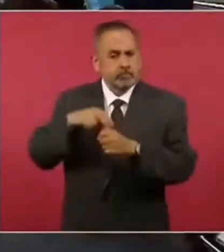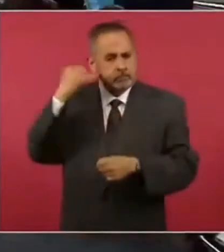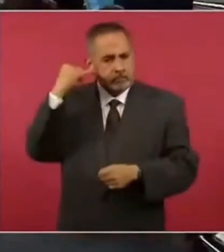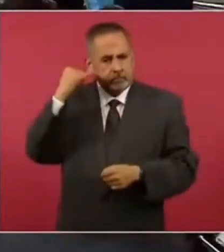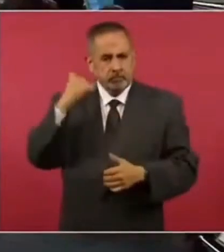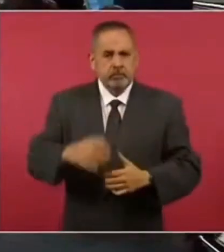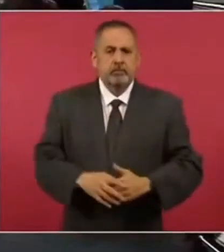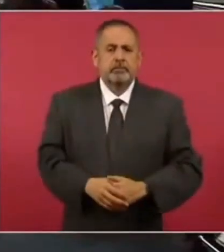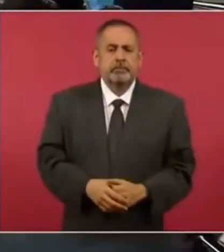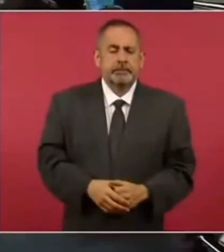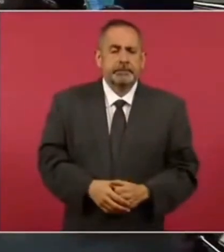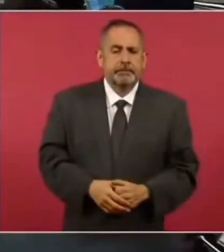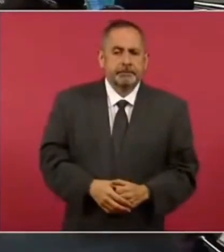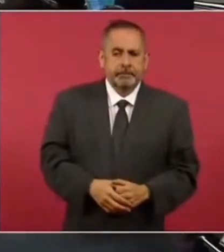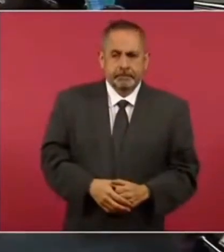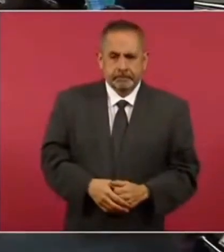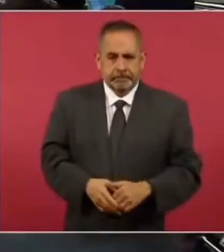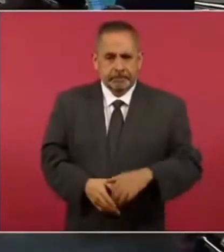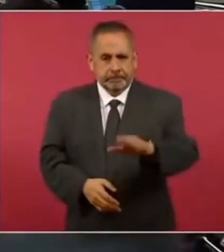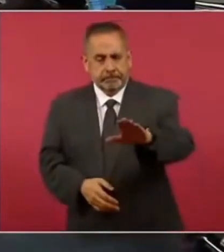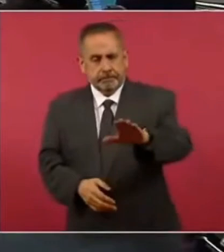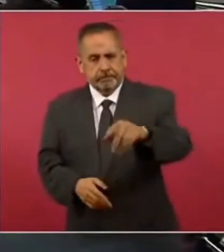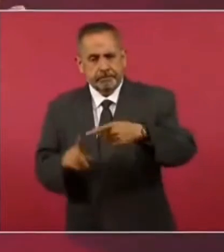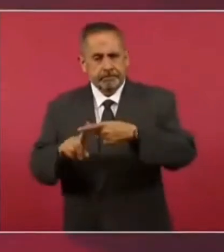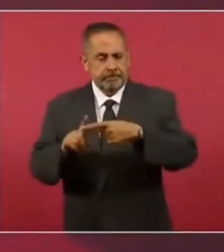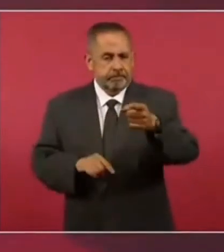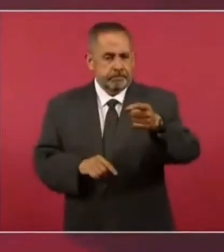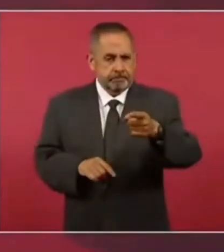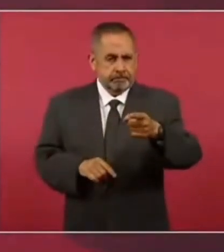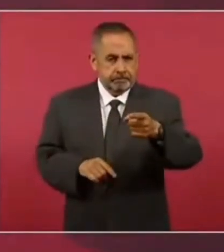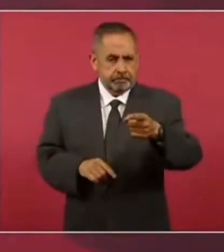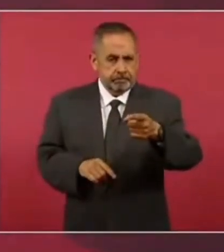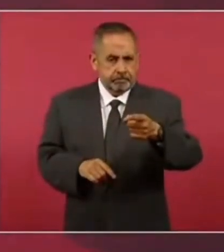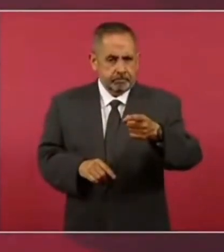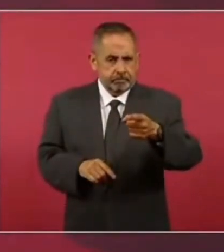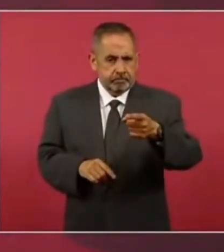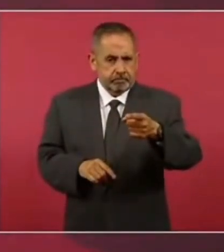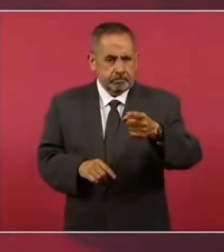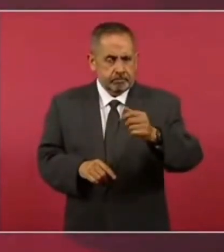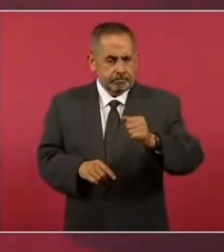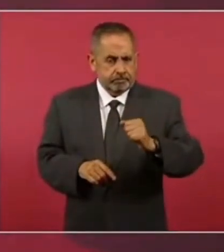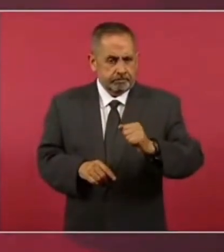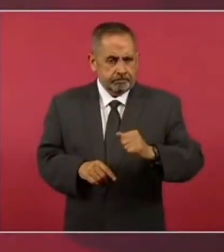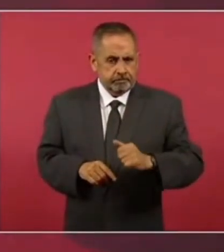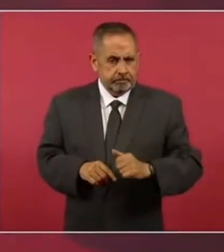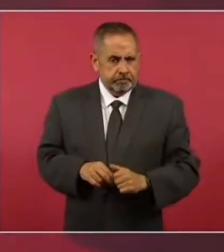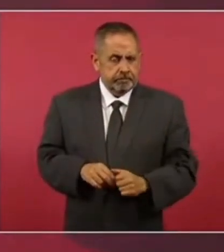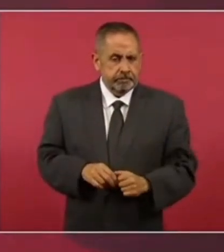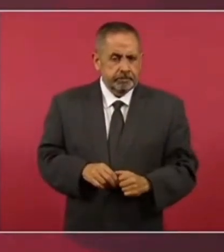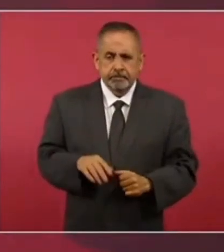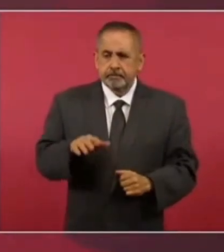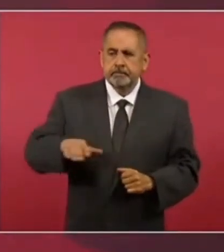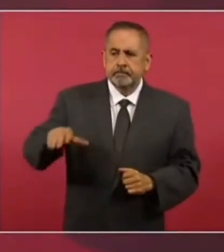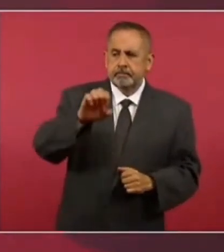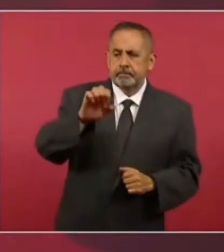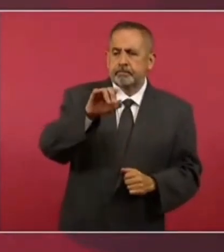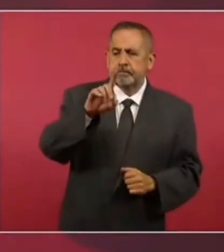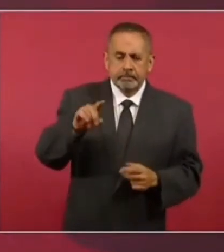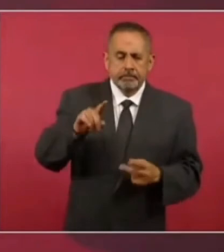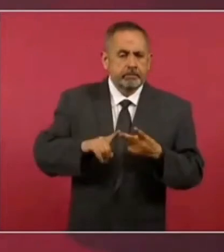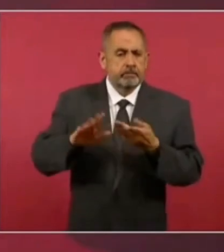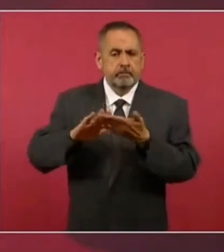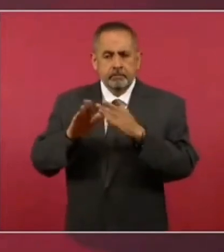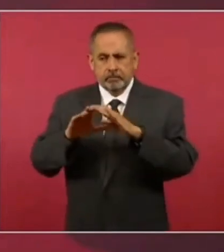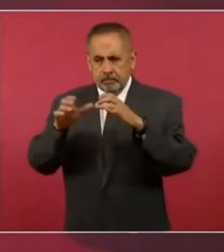Acerca de lo primero, todos los ejidos, comunidades,